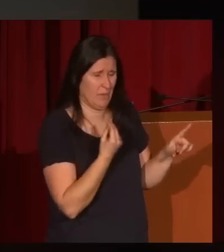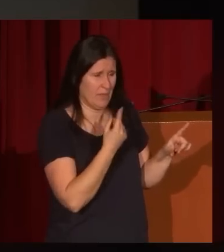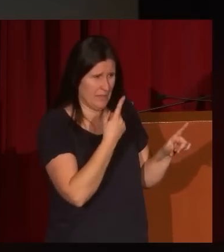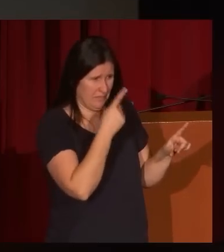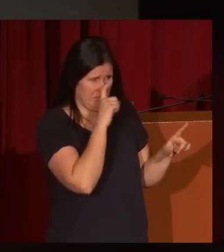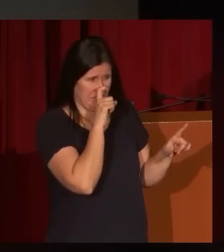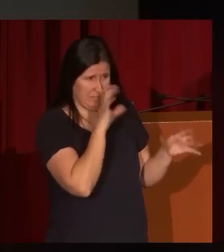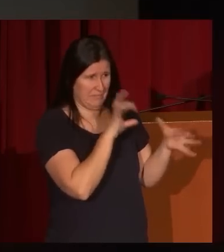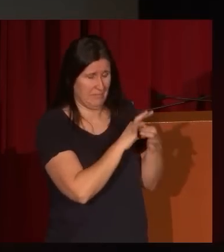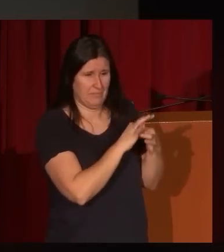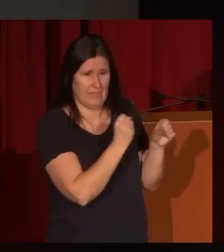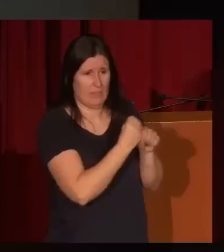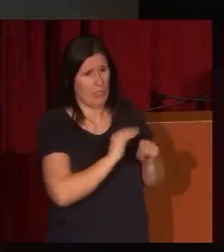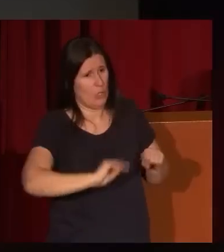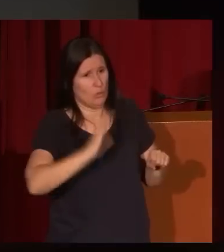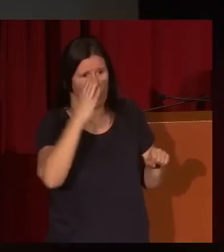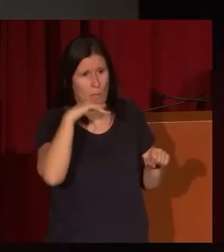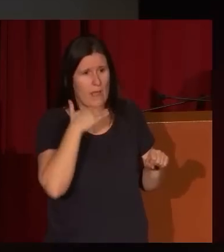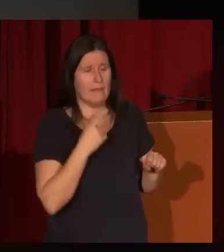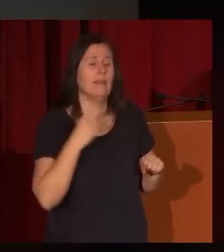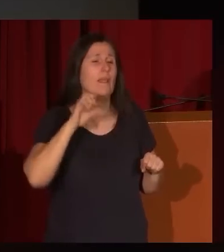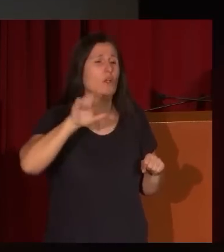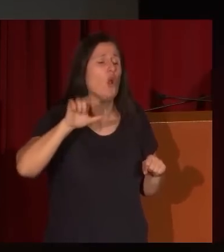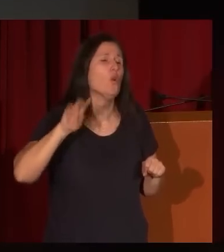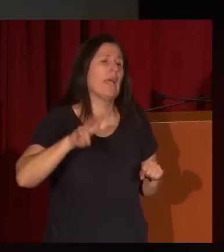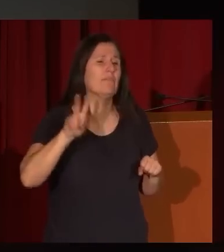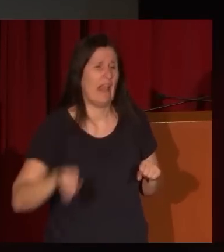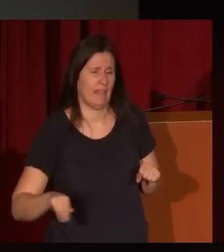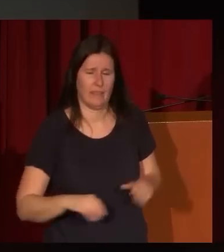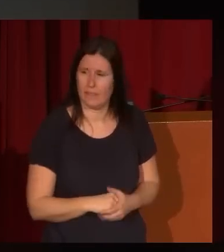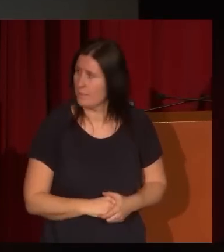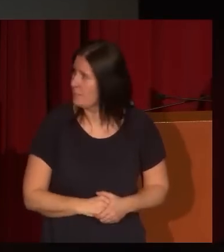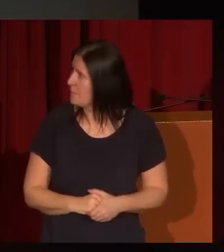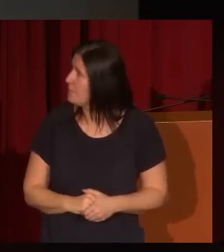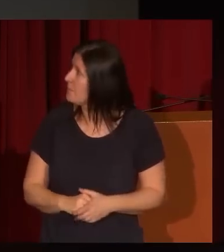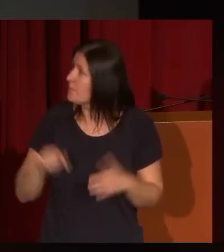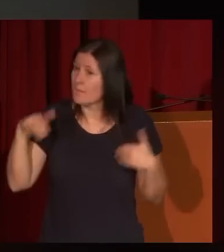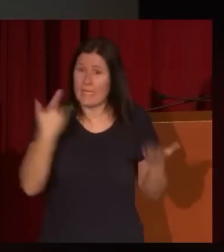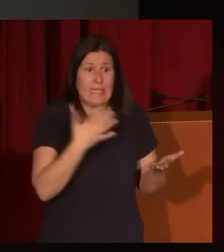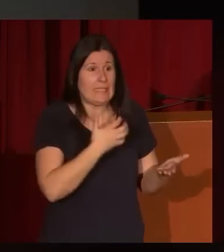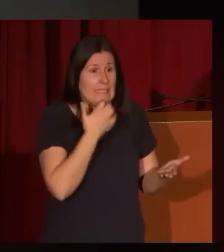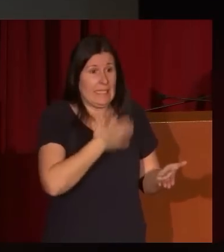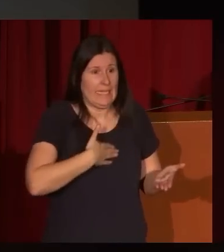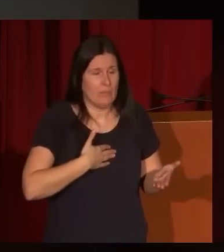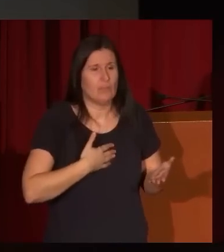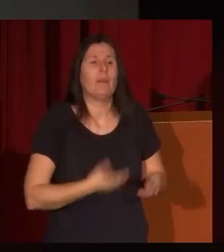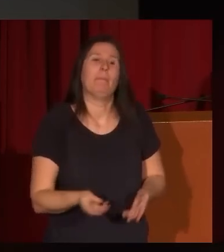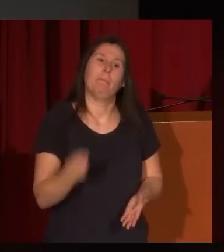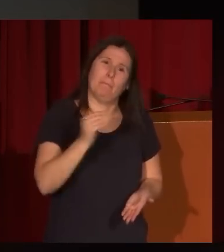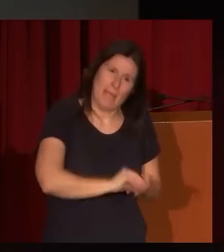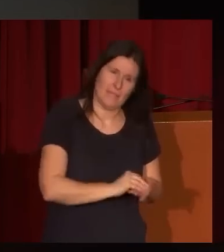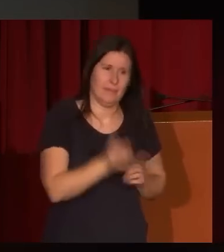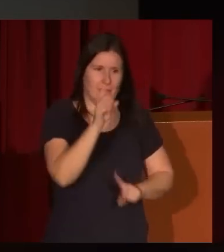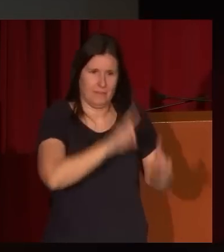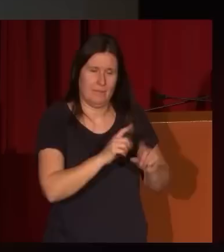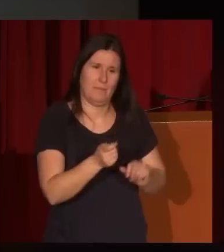obras de su padre Eugenio Lucas Velázquez. Pues bien, si nos queremos complicar un poco más la vida, recuerden